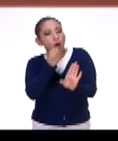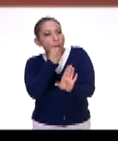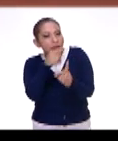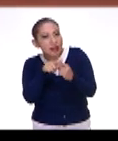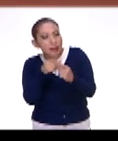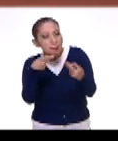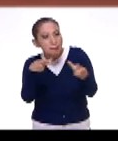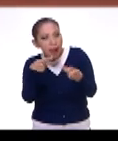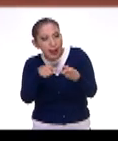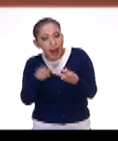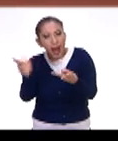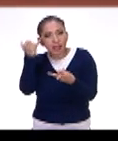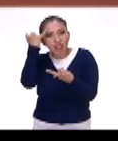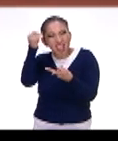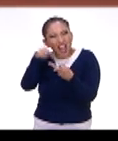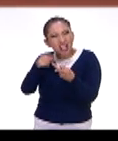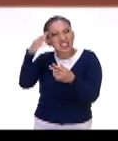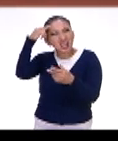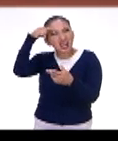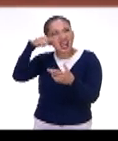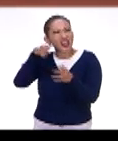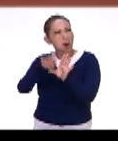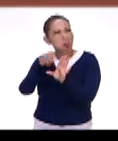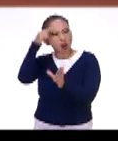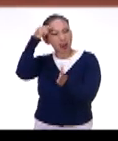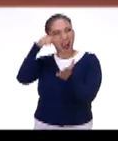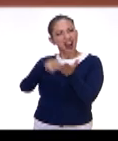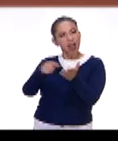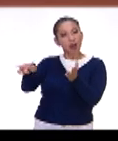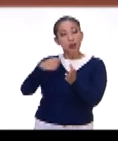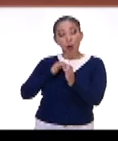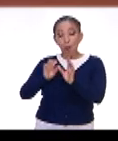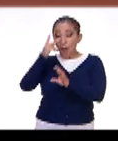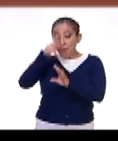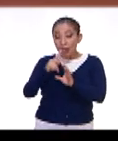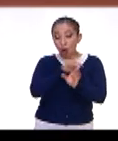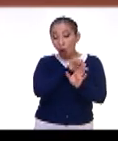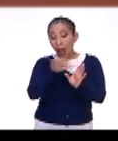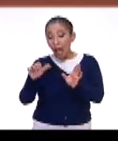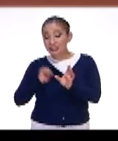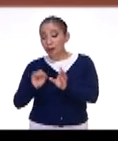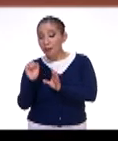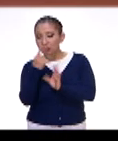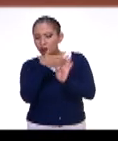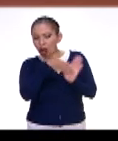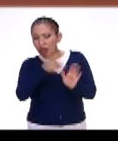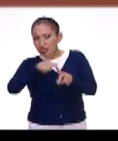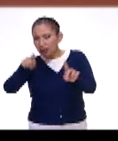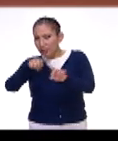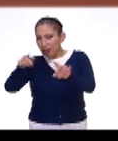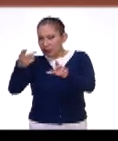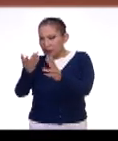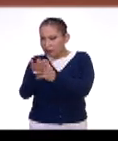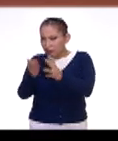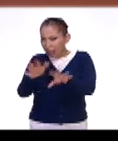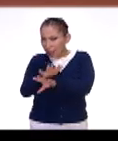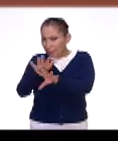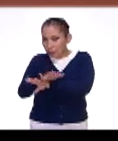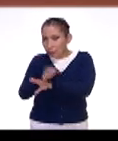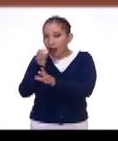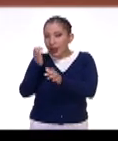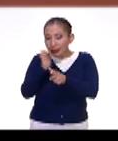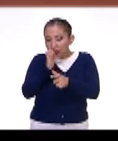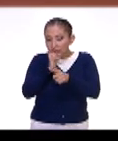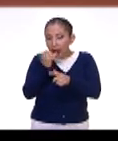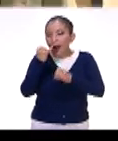los mitos, las creencias y luego cómo desde el México Antiguo hasta el siglo XXI fueron pasando diferentes etapas. Y entonces así se